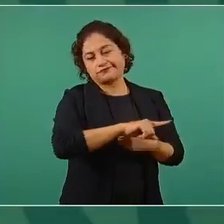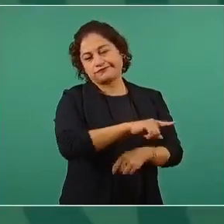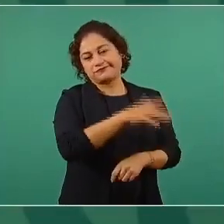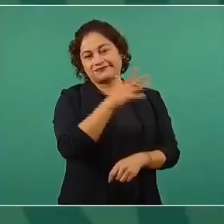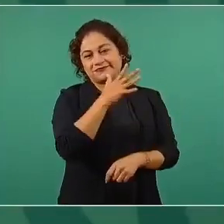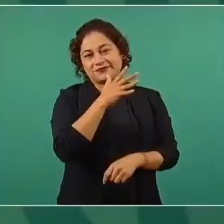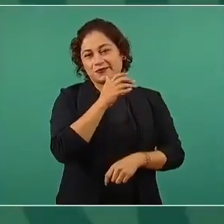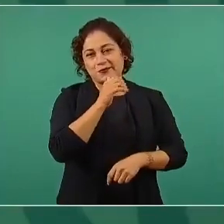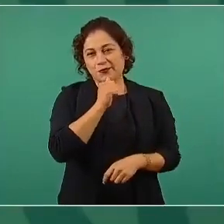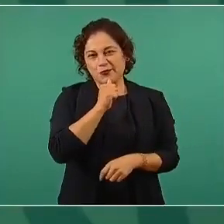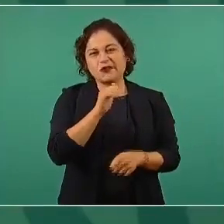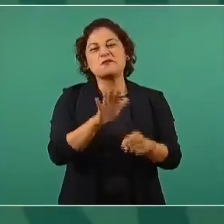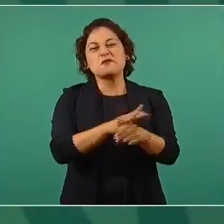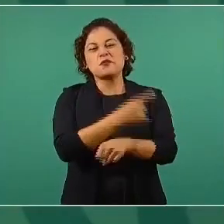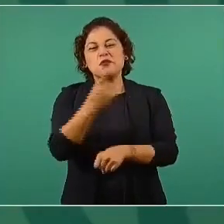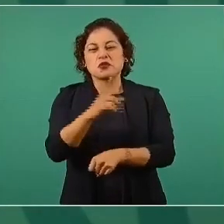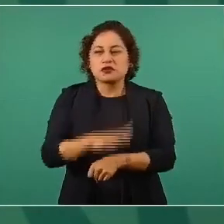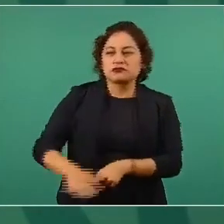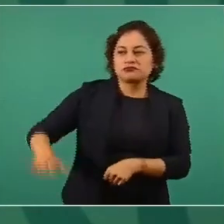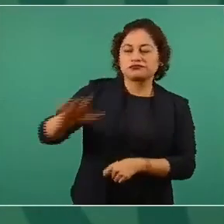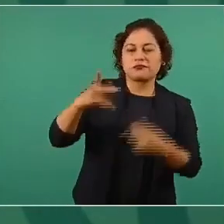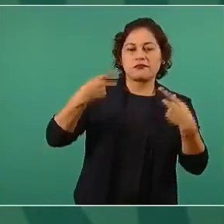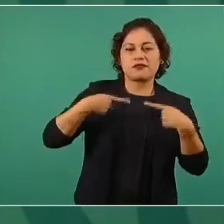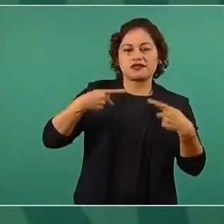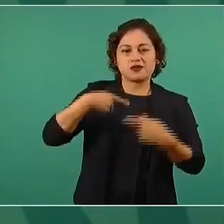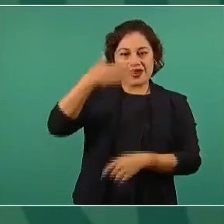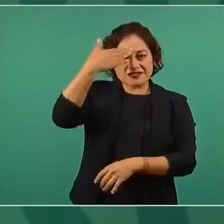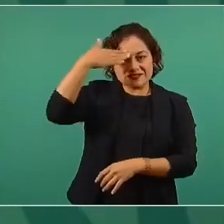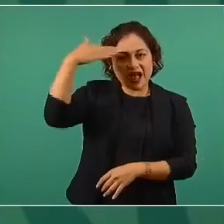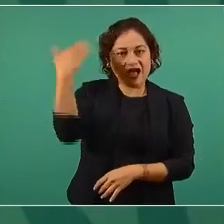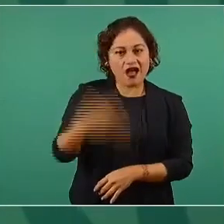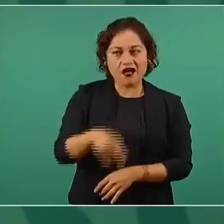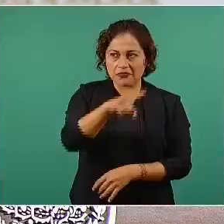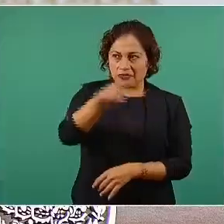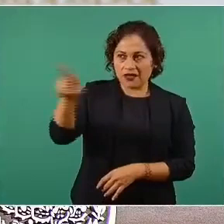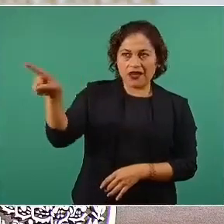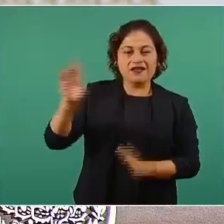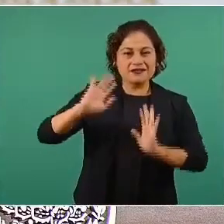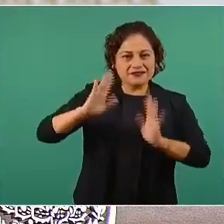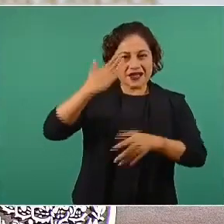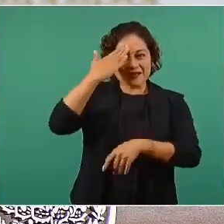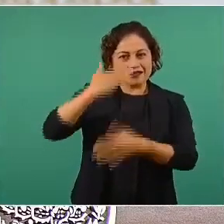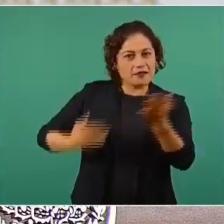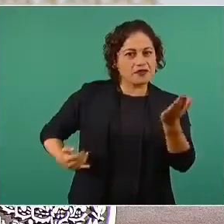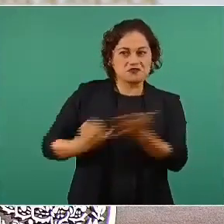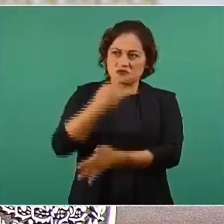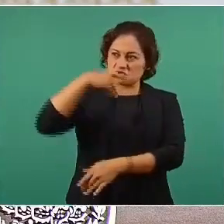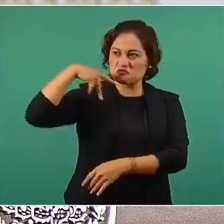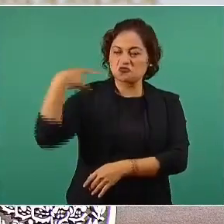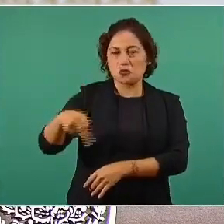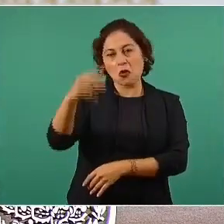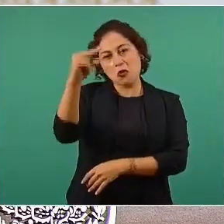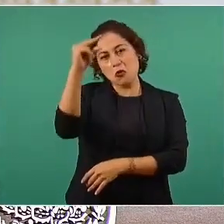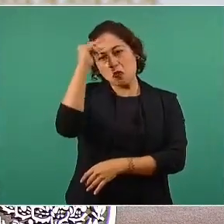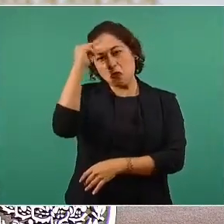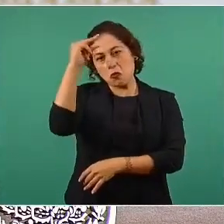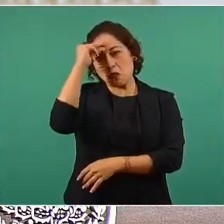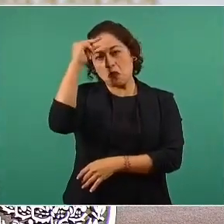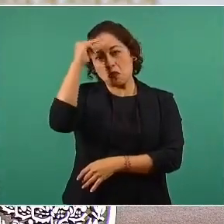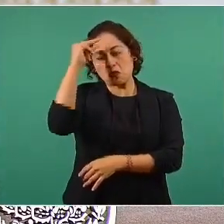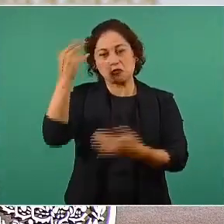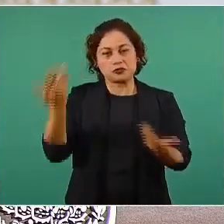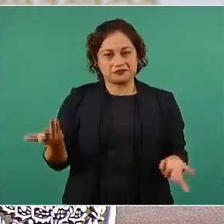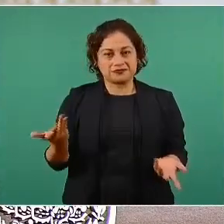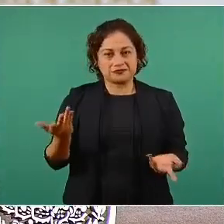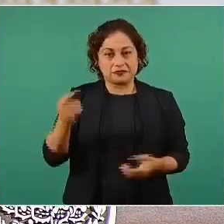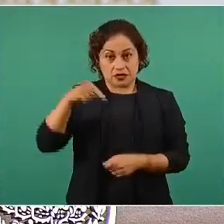mucha conciencia ciudadana política en el país el pueblo de México es de los pueblos más politizados del